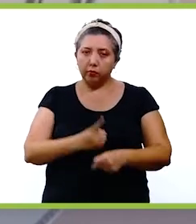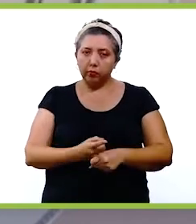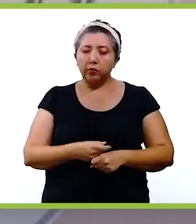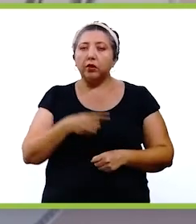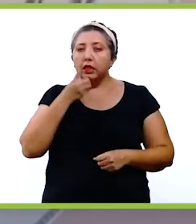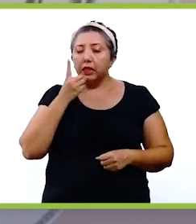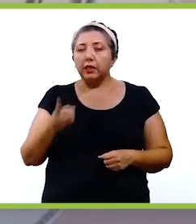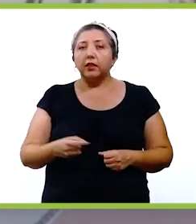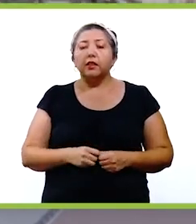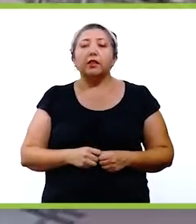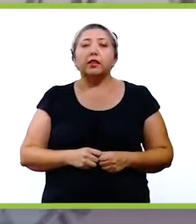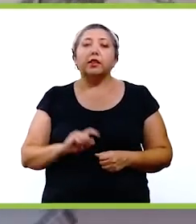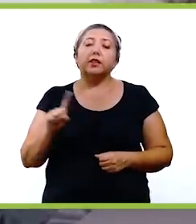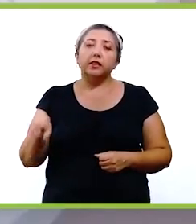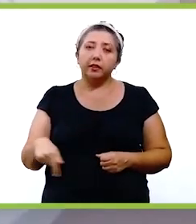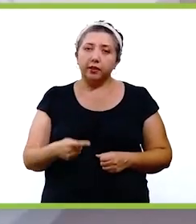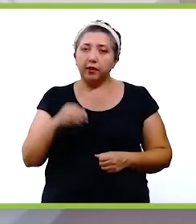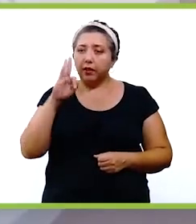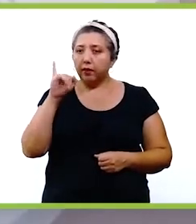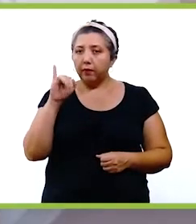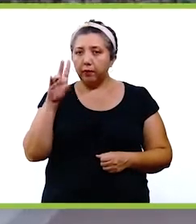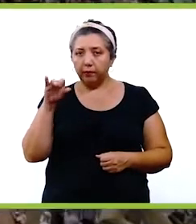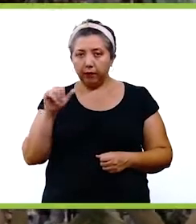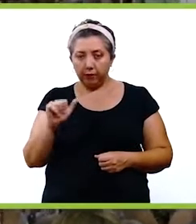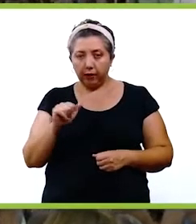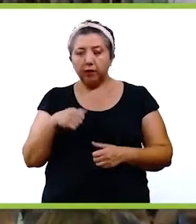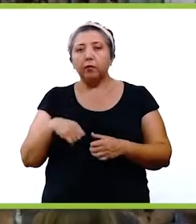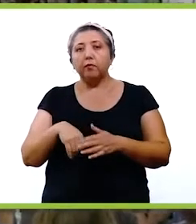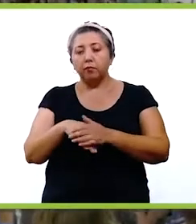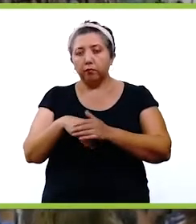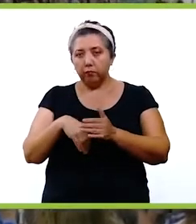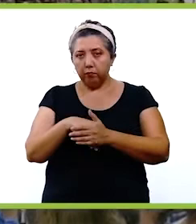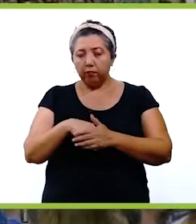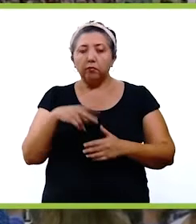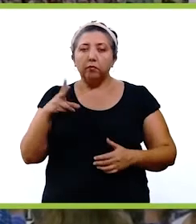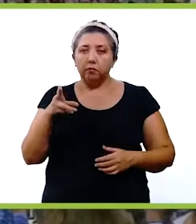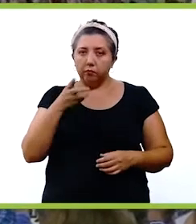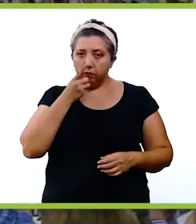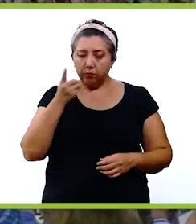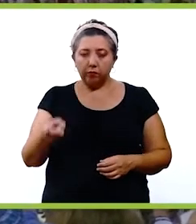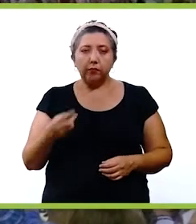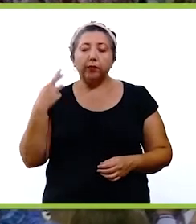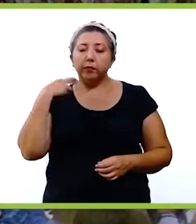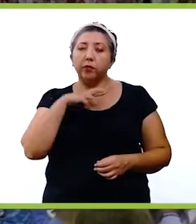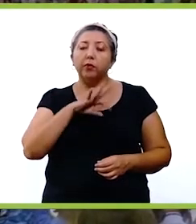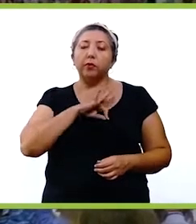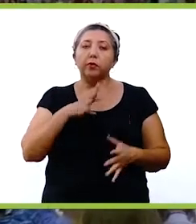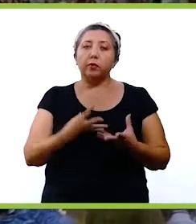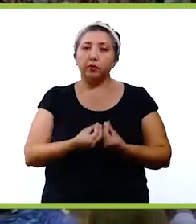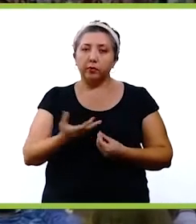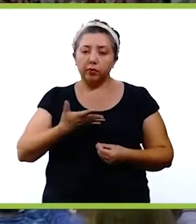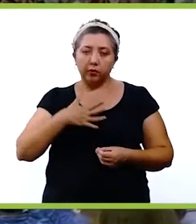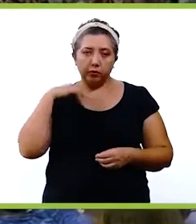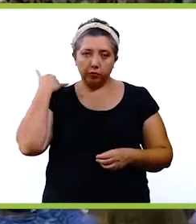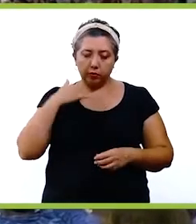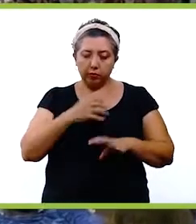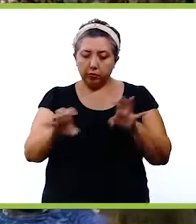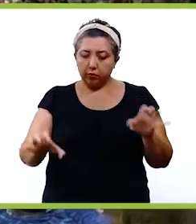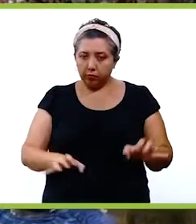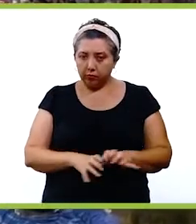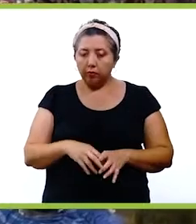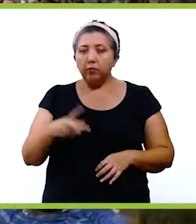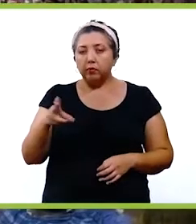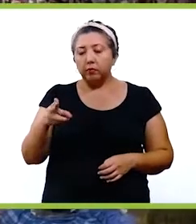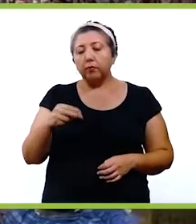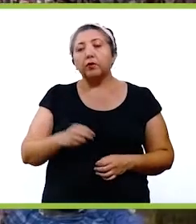partidos que sean de la FIFA, como podría ser la selección nacional. Y por qué no también que pronto podamos tener en Yucatán un equipo de primera